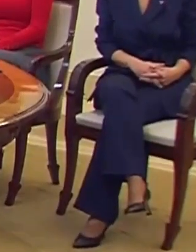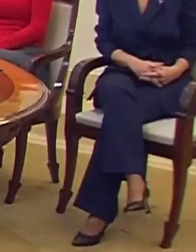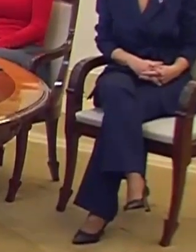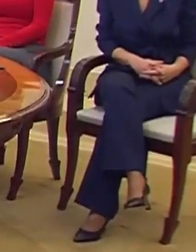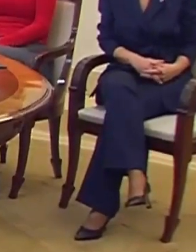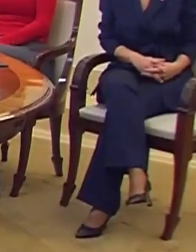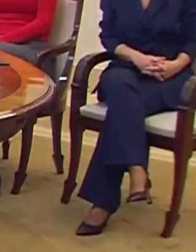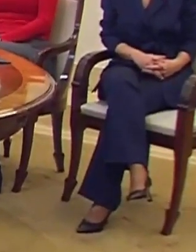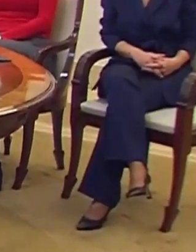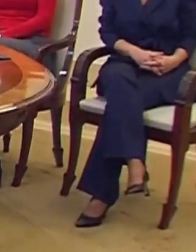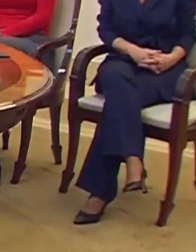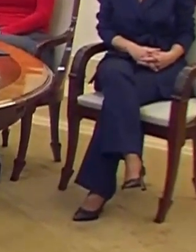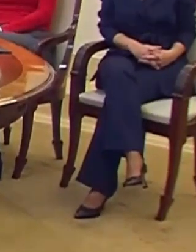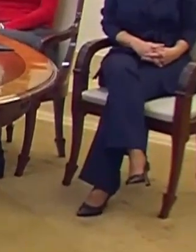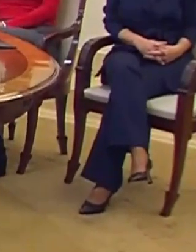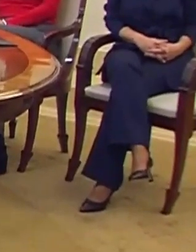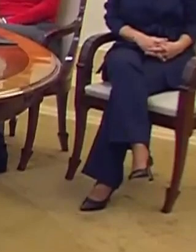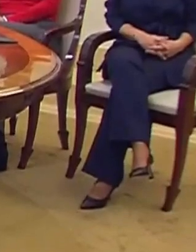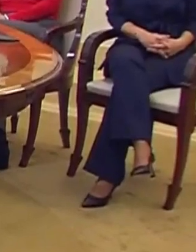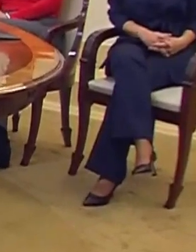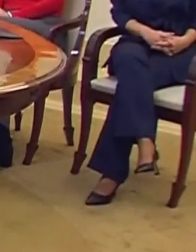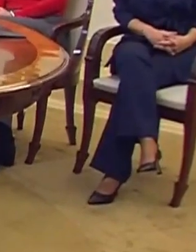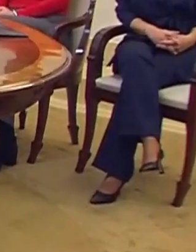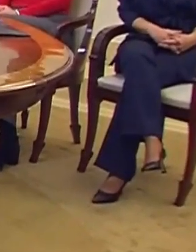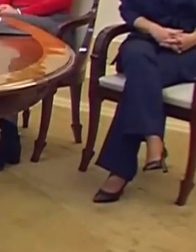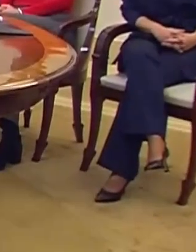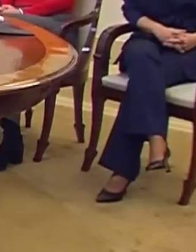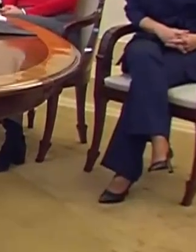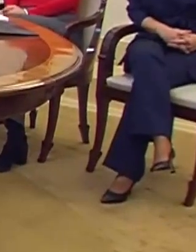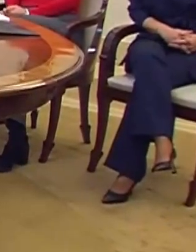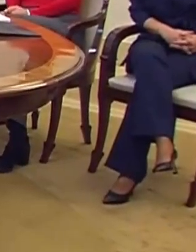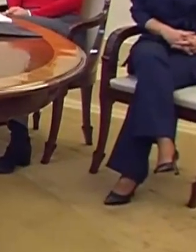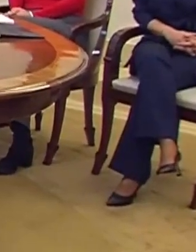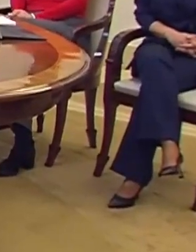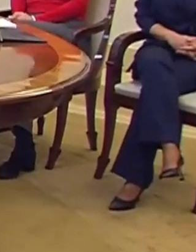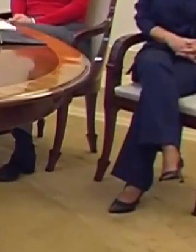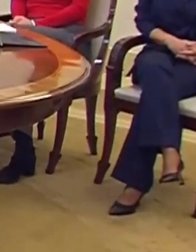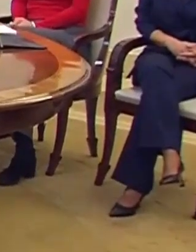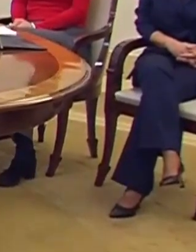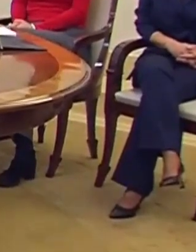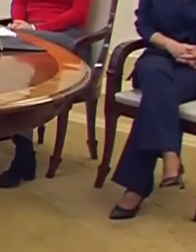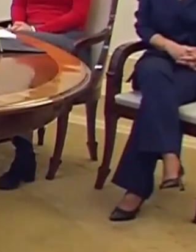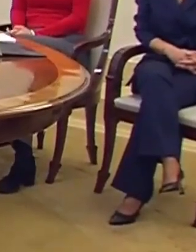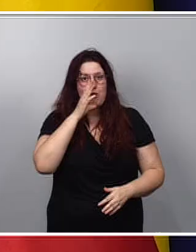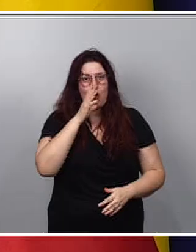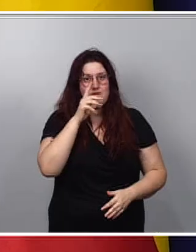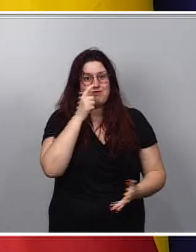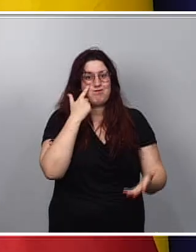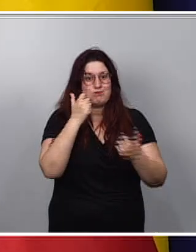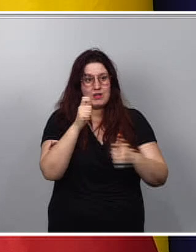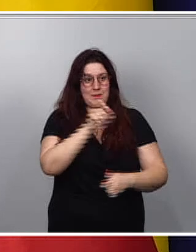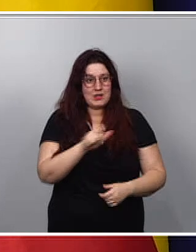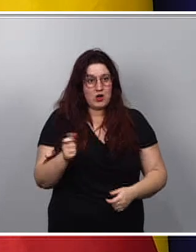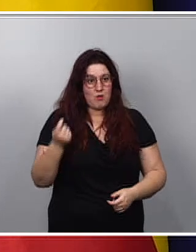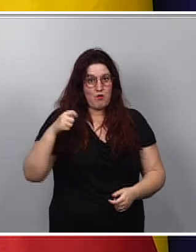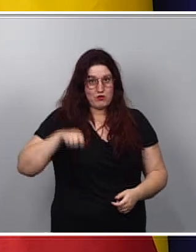plazas de estudiantes de medicina. Y aquí me quería detener porque para paliar la falta de profesionales, el